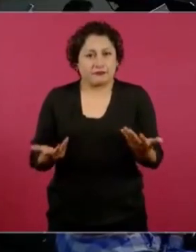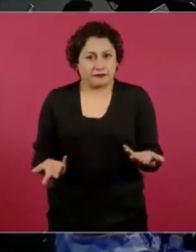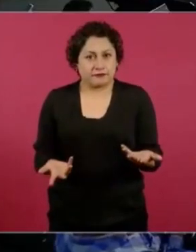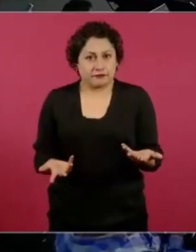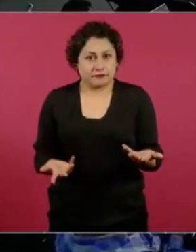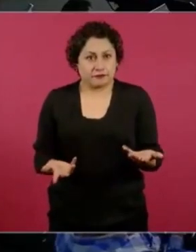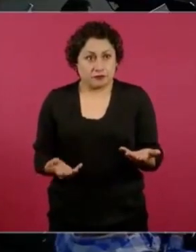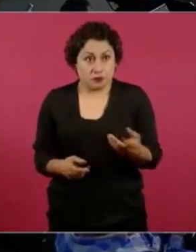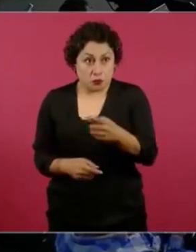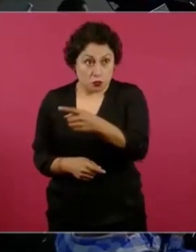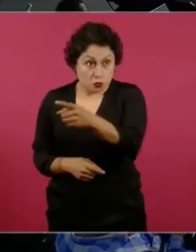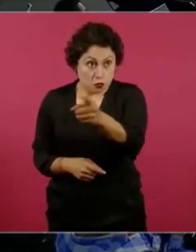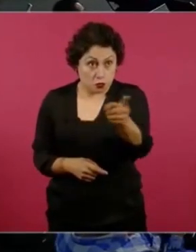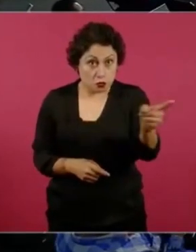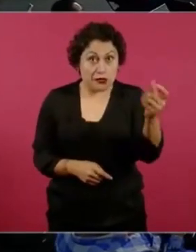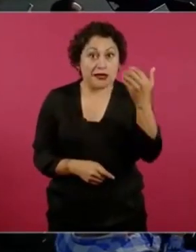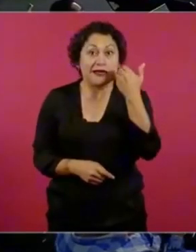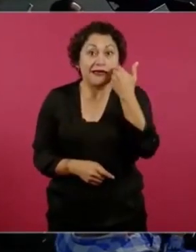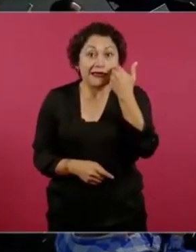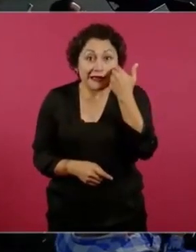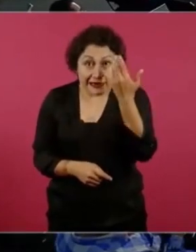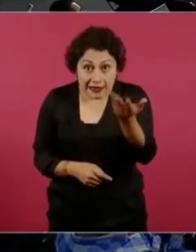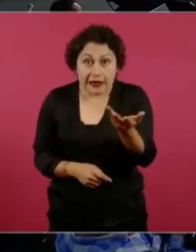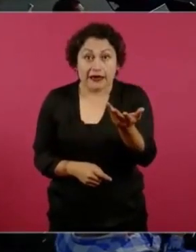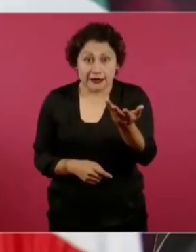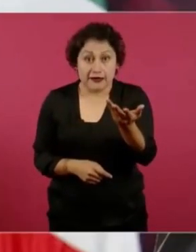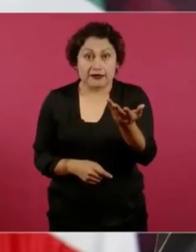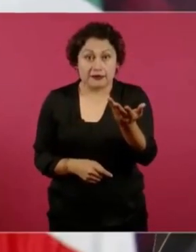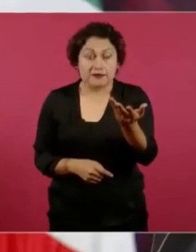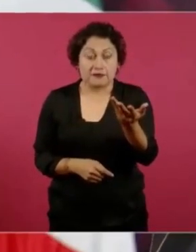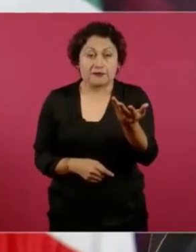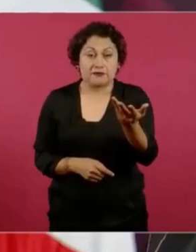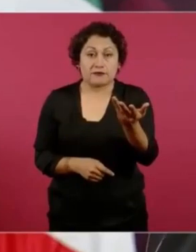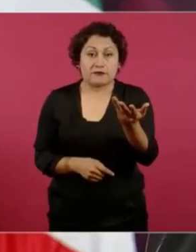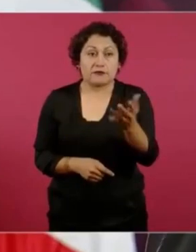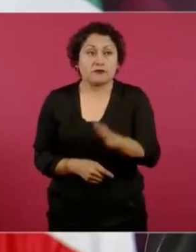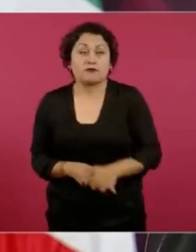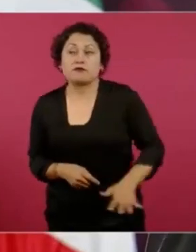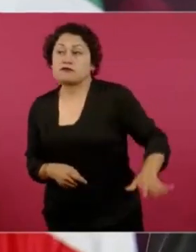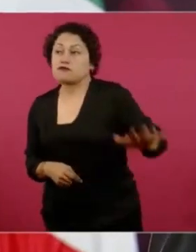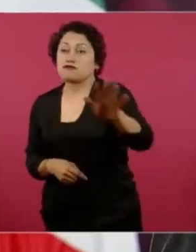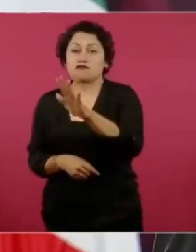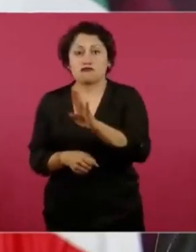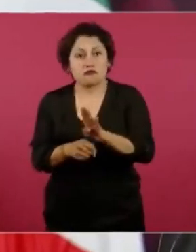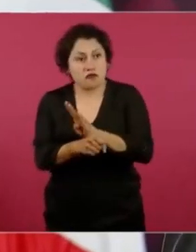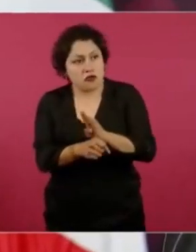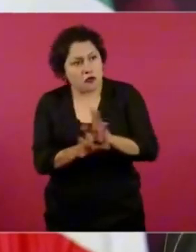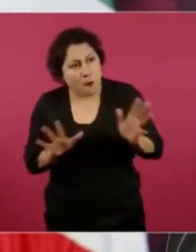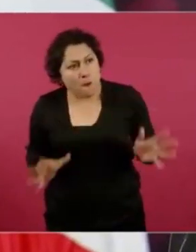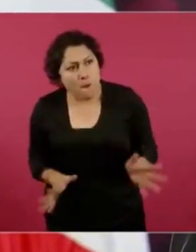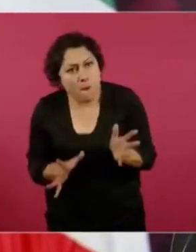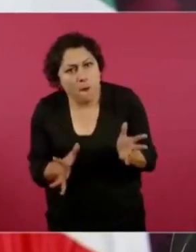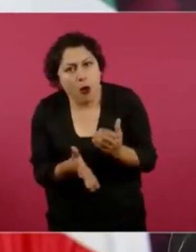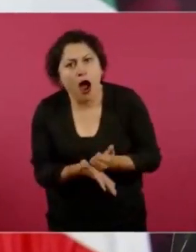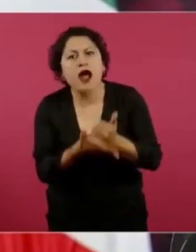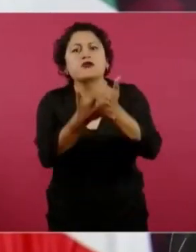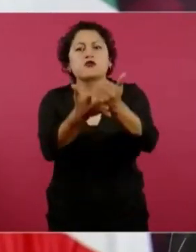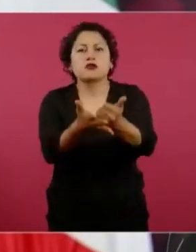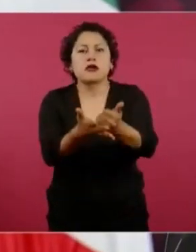en beneficio del pueblo, si uno es